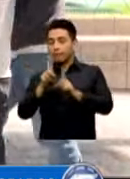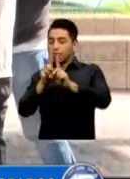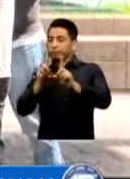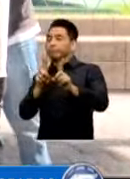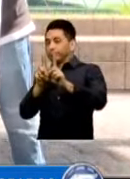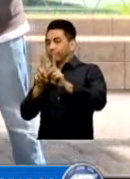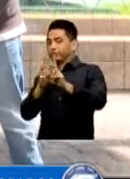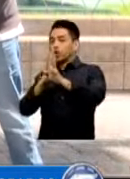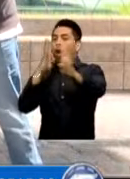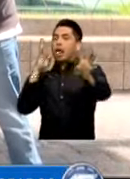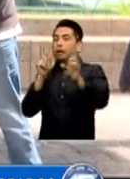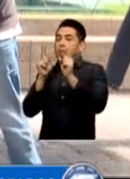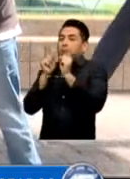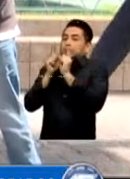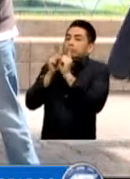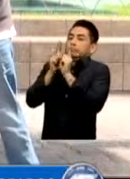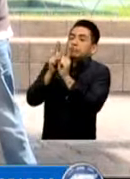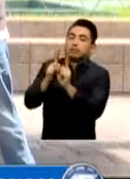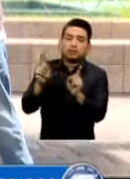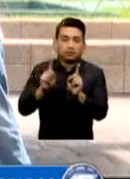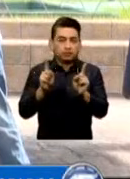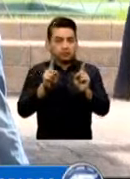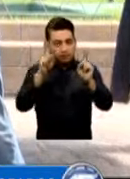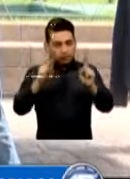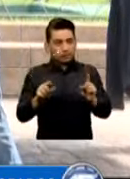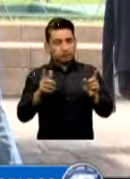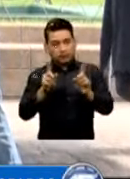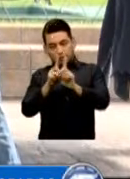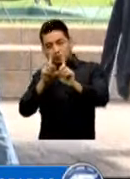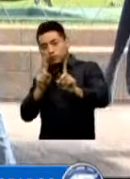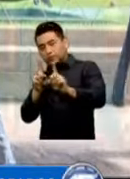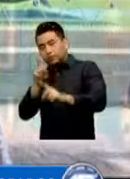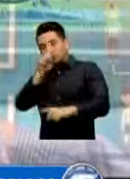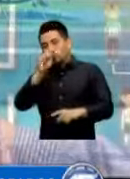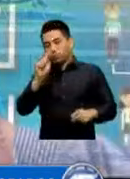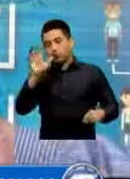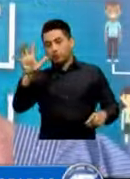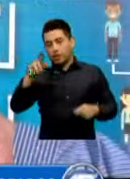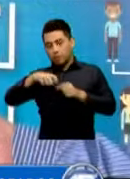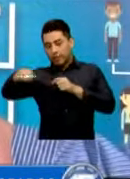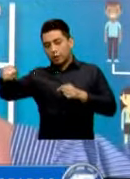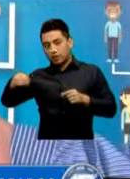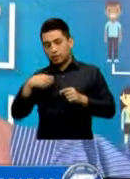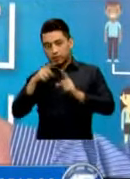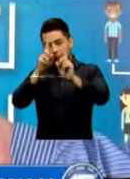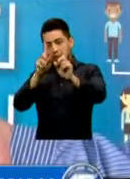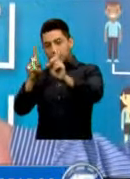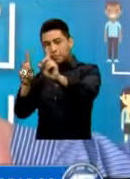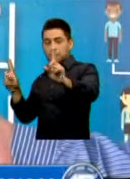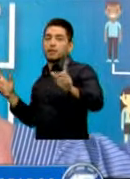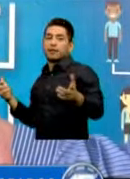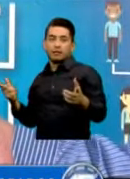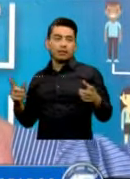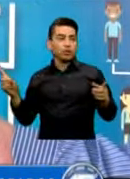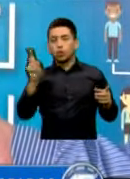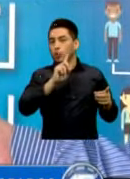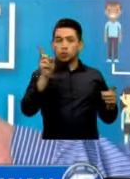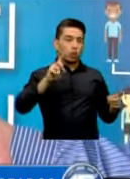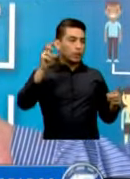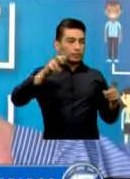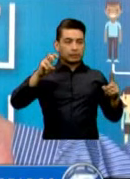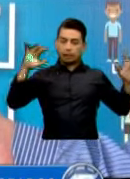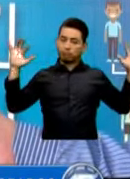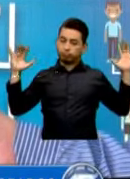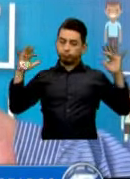El distanciamiento entre ellos De un Por lo menos de un metro Cinco Entre las personas Evitar aglomeraciones ¿Verdad? Yo sé que ahorita se está Se vino